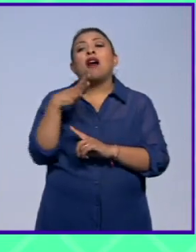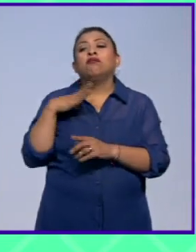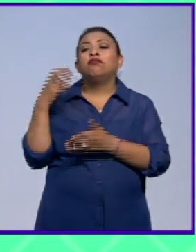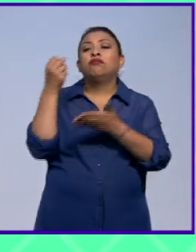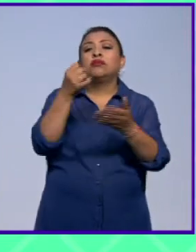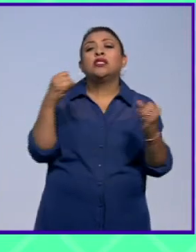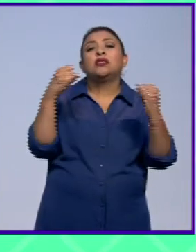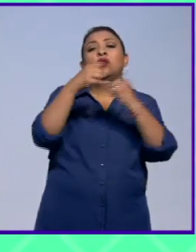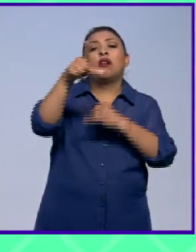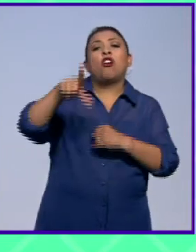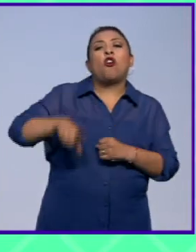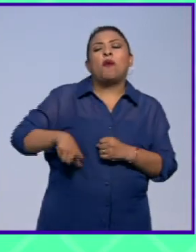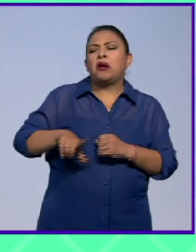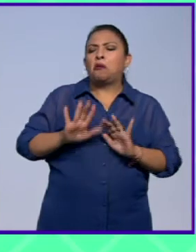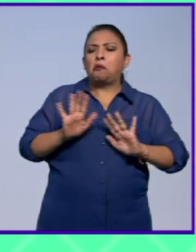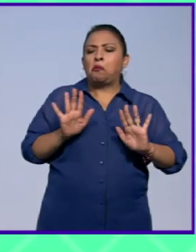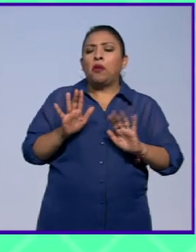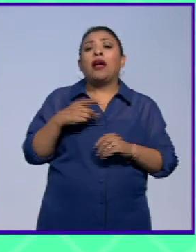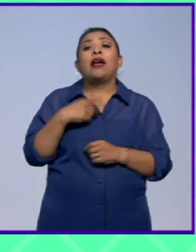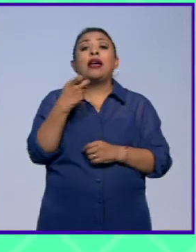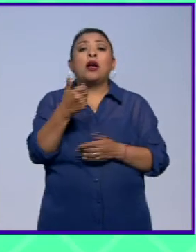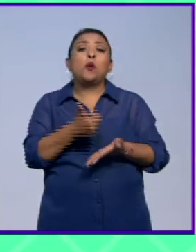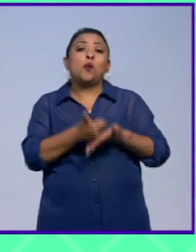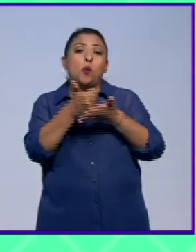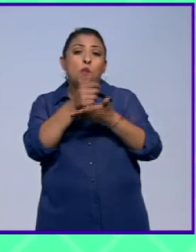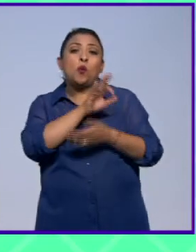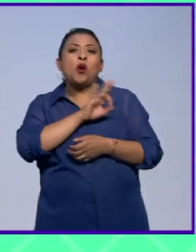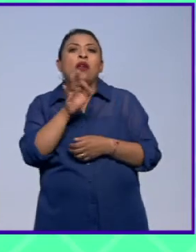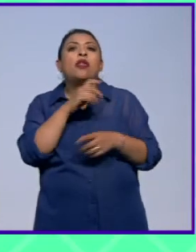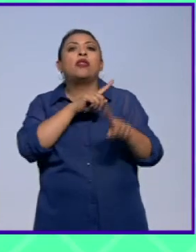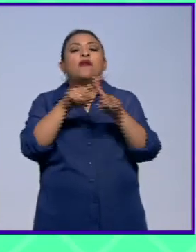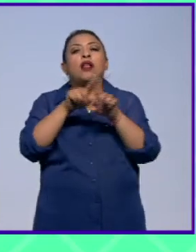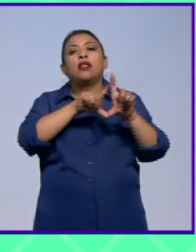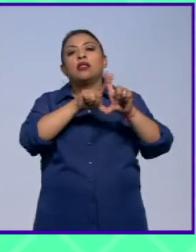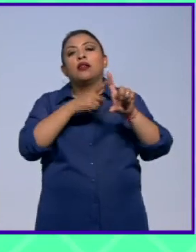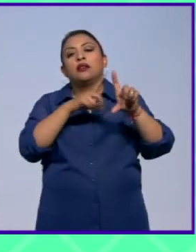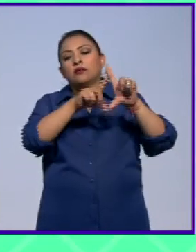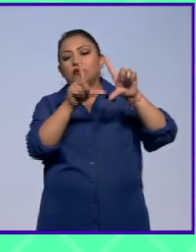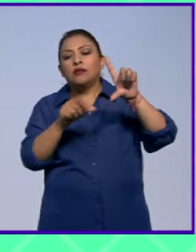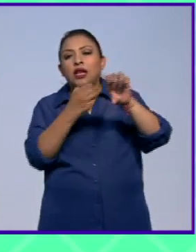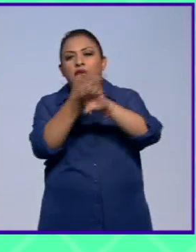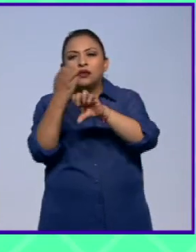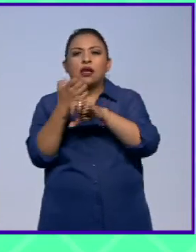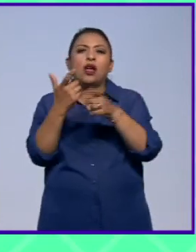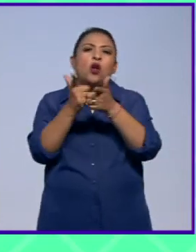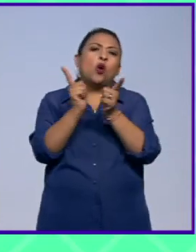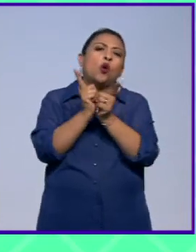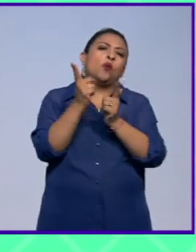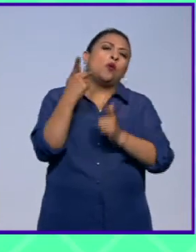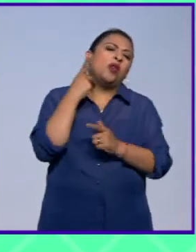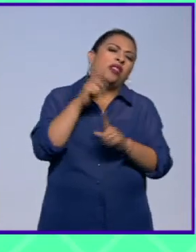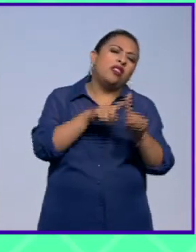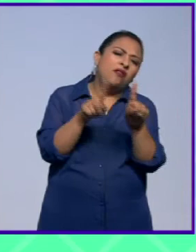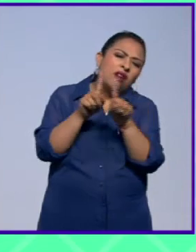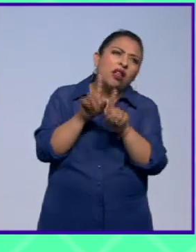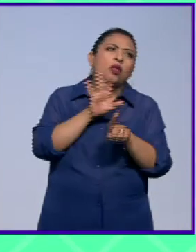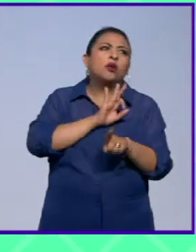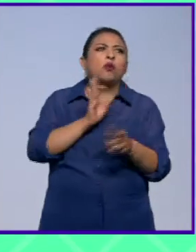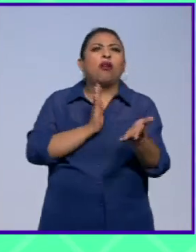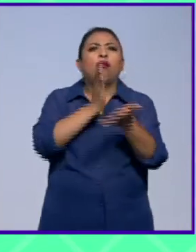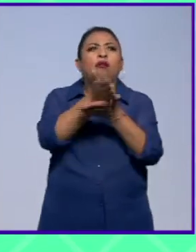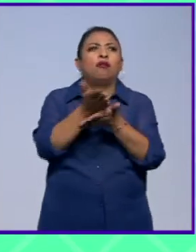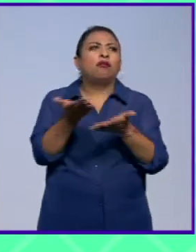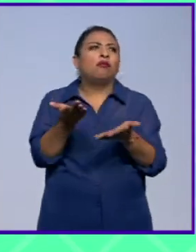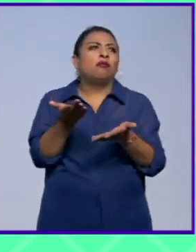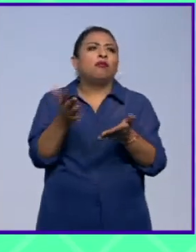institución gubernamental porque eso nos permite ir a diferentes estados que sean de diferentes partidos nos permite estar en